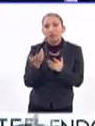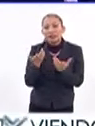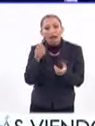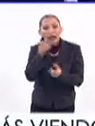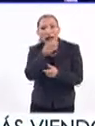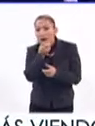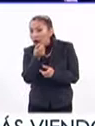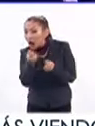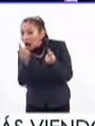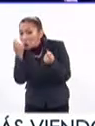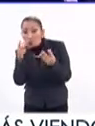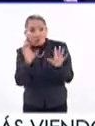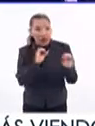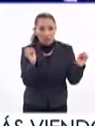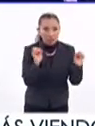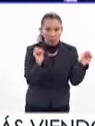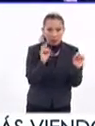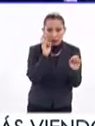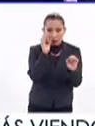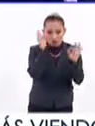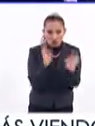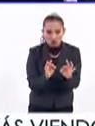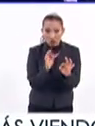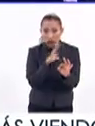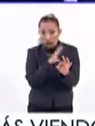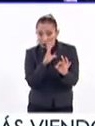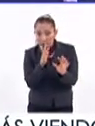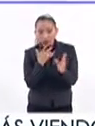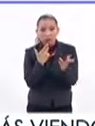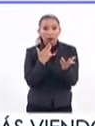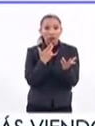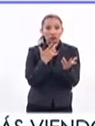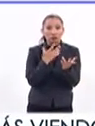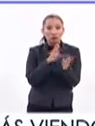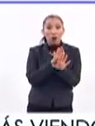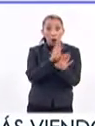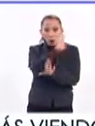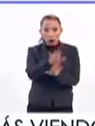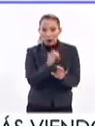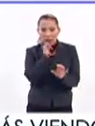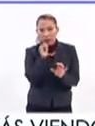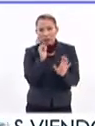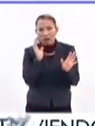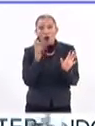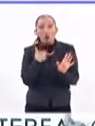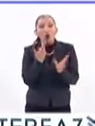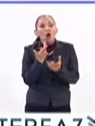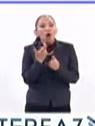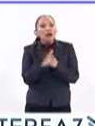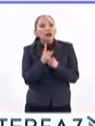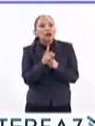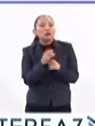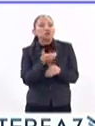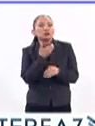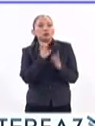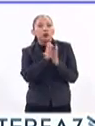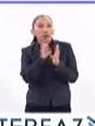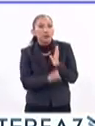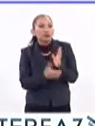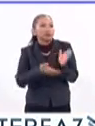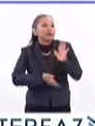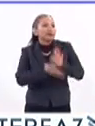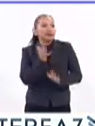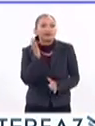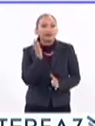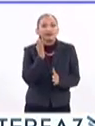en ningún caso se ha demostrado, en ningún caso provoca ni cercanamente la muerte. O sea, son efectos secundarios clásicos como cuando